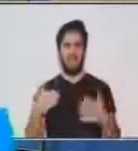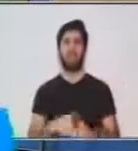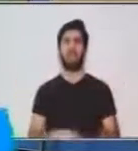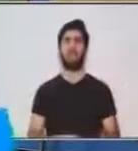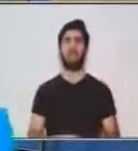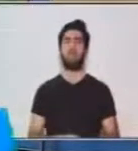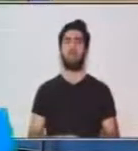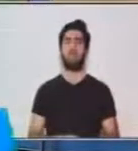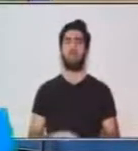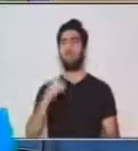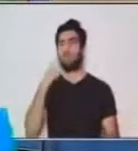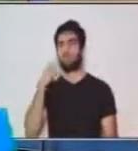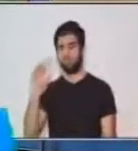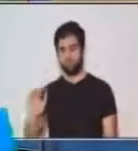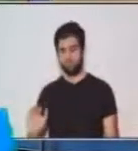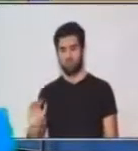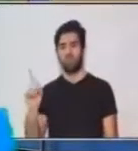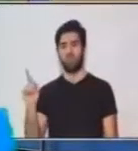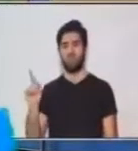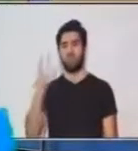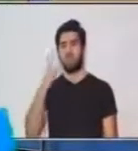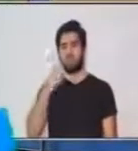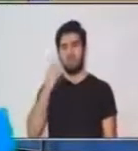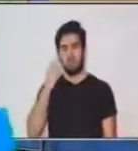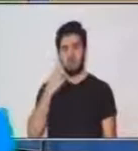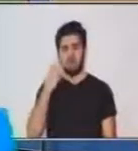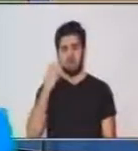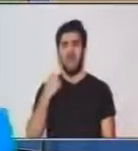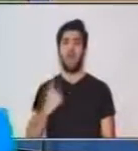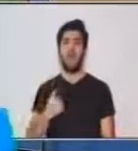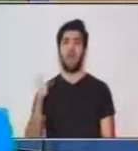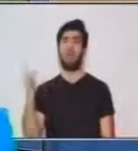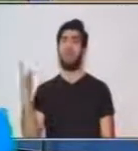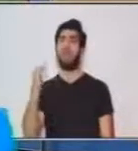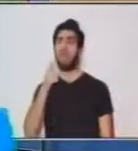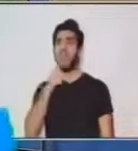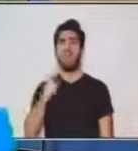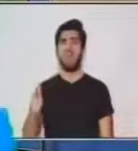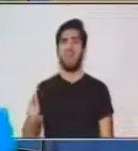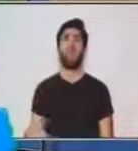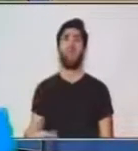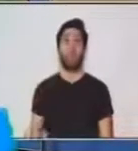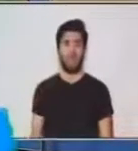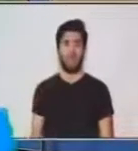vemos a la niña llorando. ¿Qué tipo de lenguaje crees que está usando?